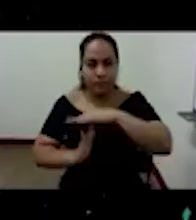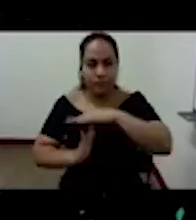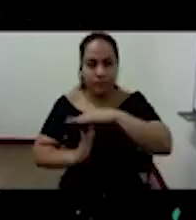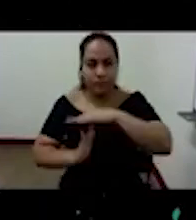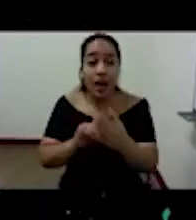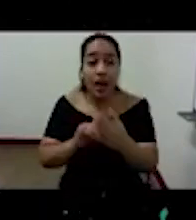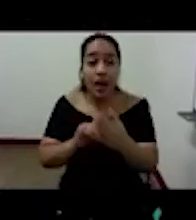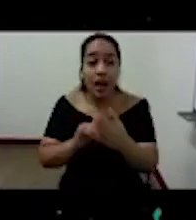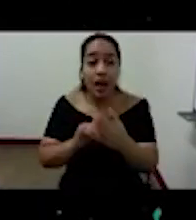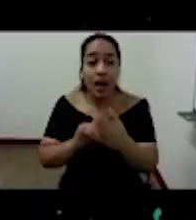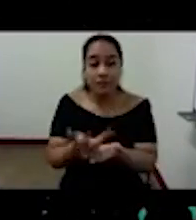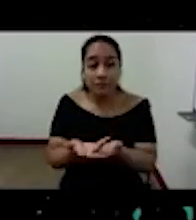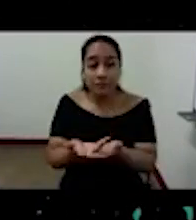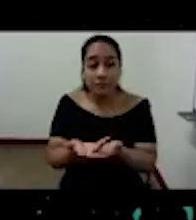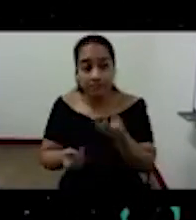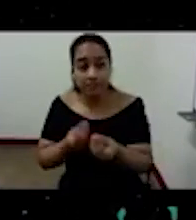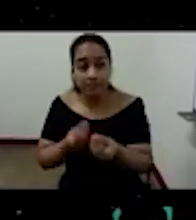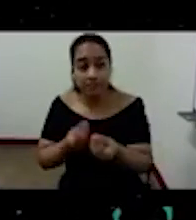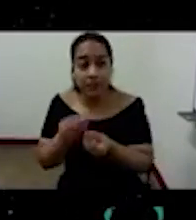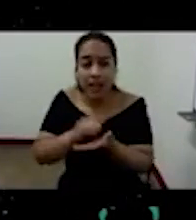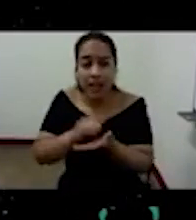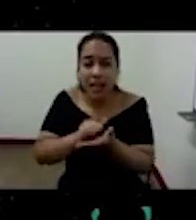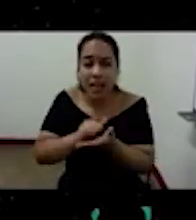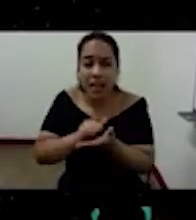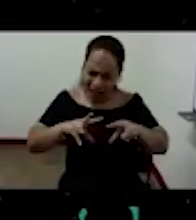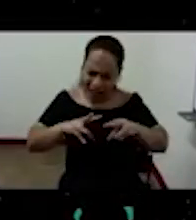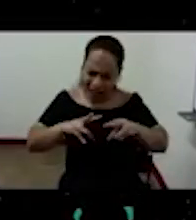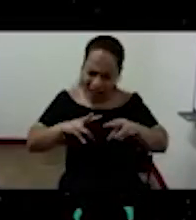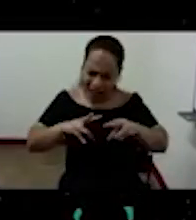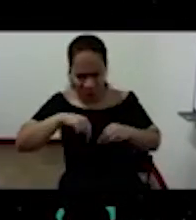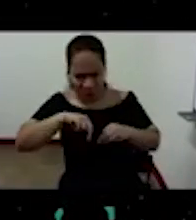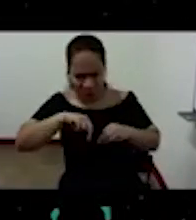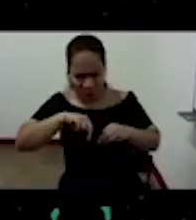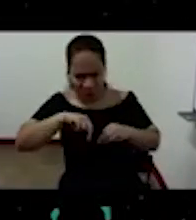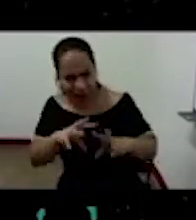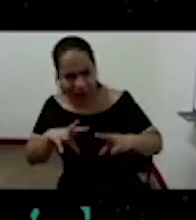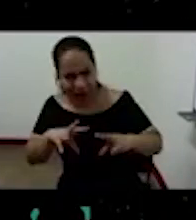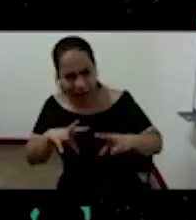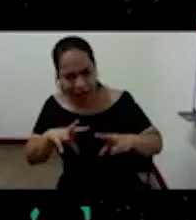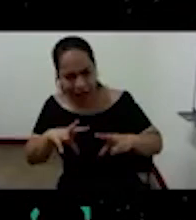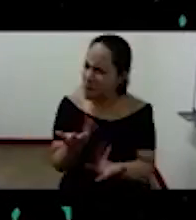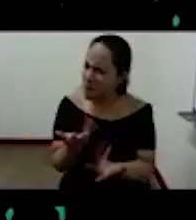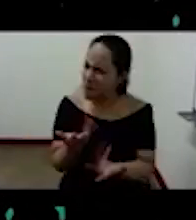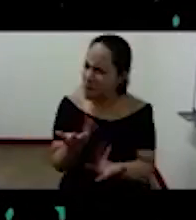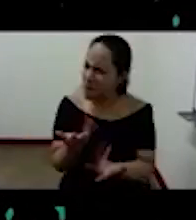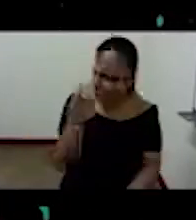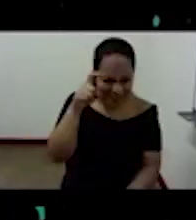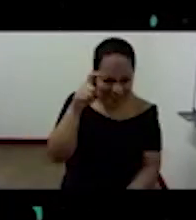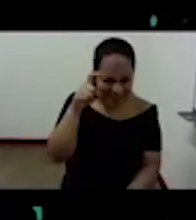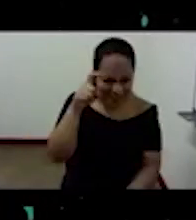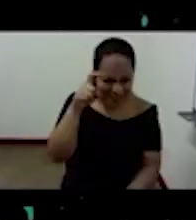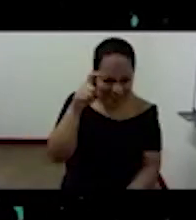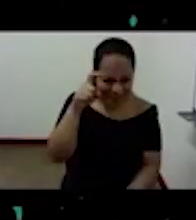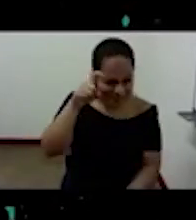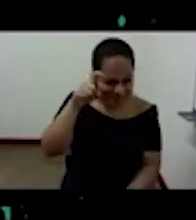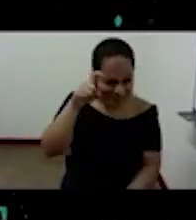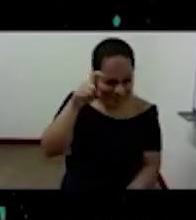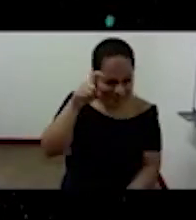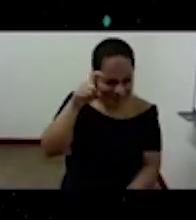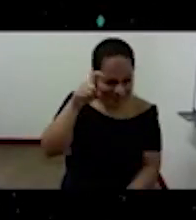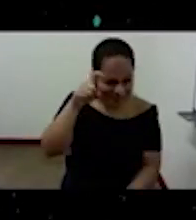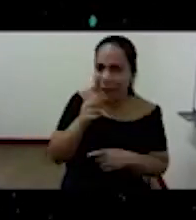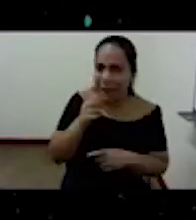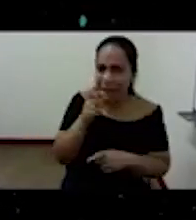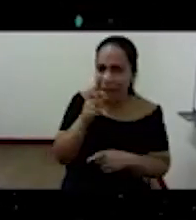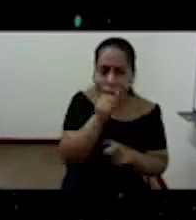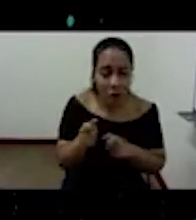nos rendimos aceptamos elaborando un porqué nadie lo ha obligado de